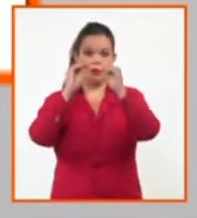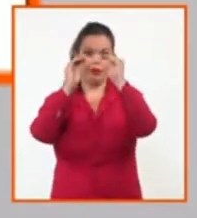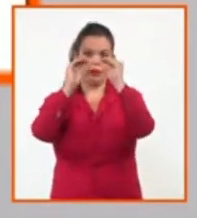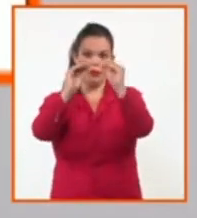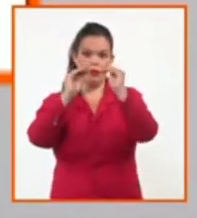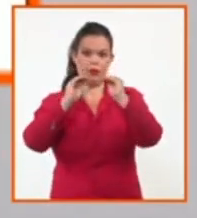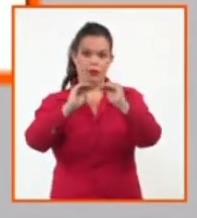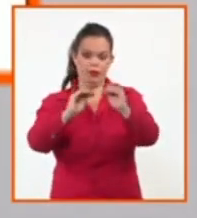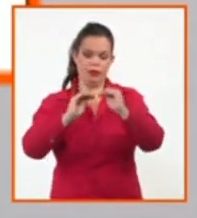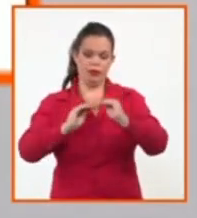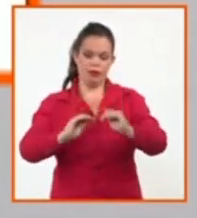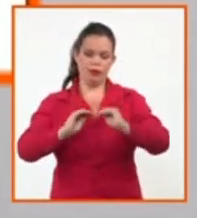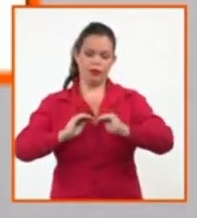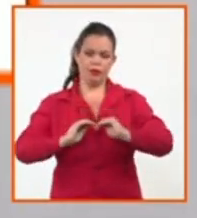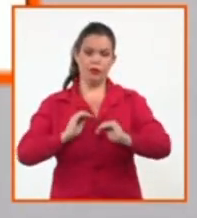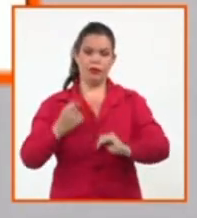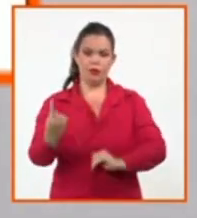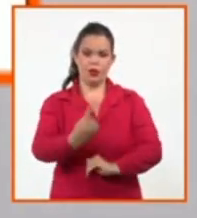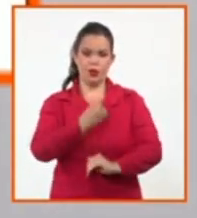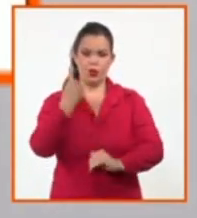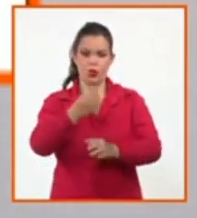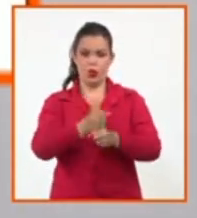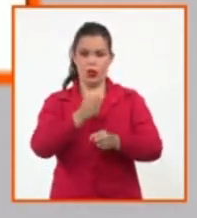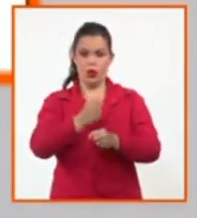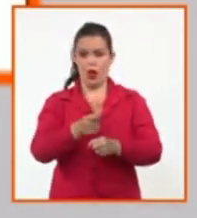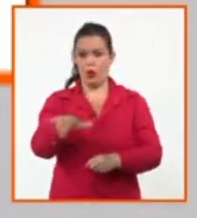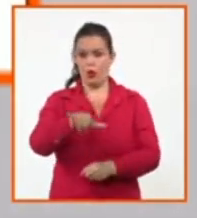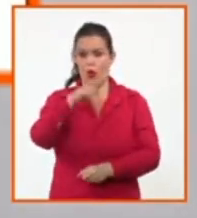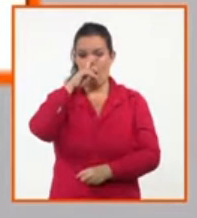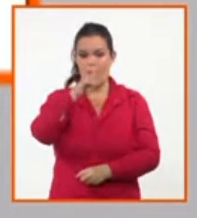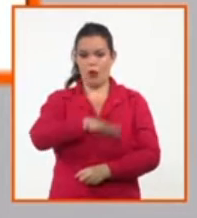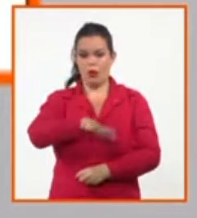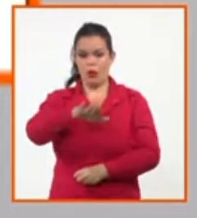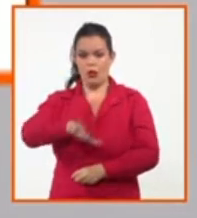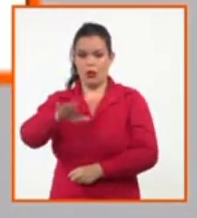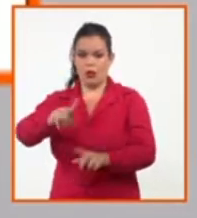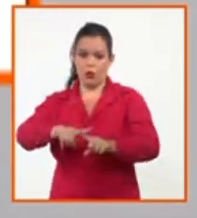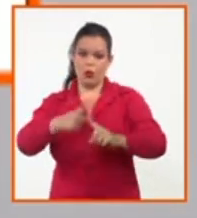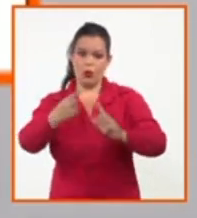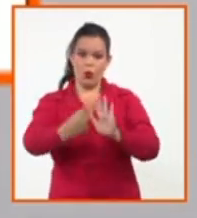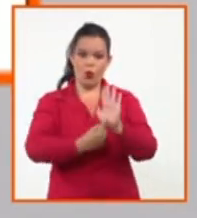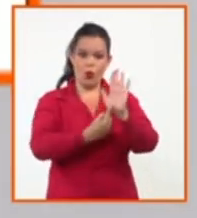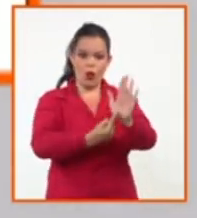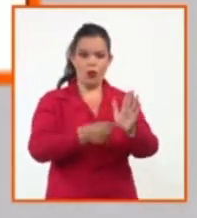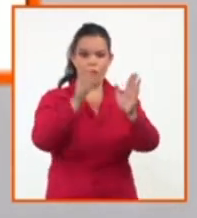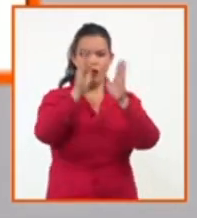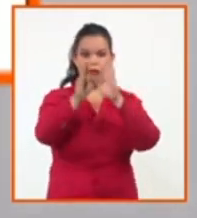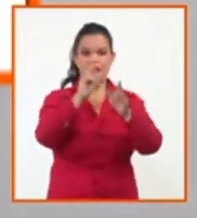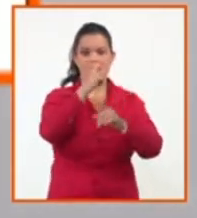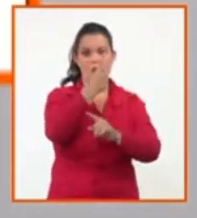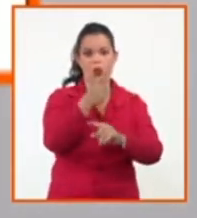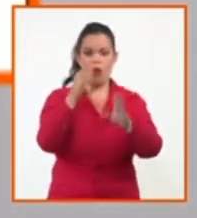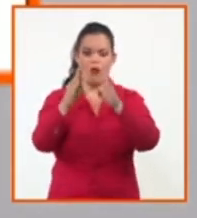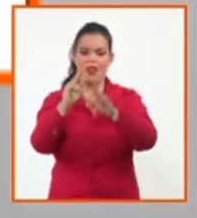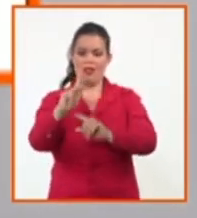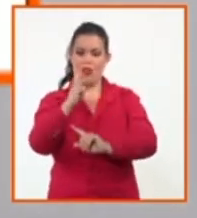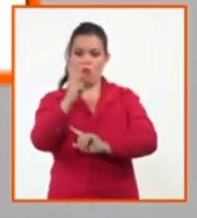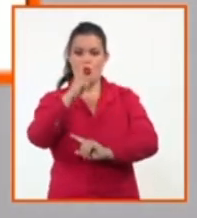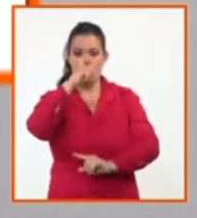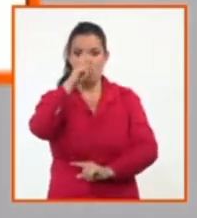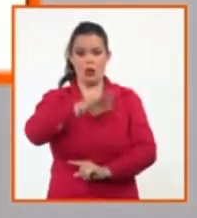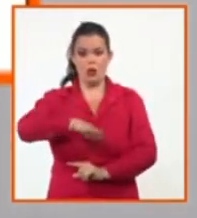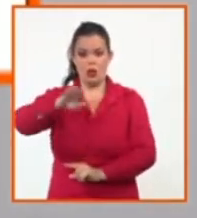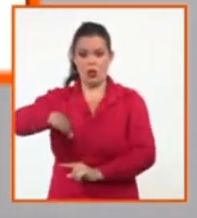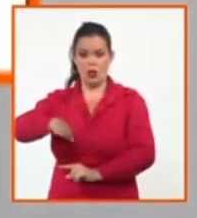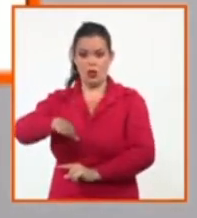fue el esquema que seguimos después en el pediátrico a partir de haber demostrado en una fase 1 o 2 pediátrica que los niños,